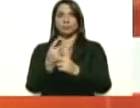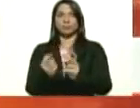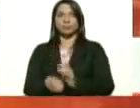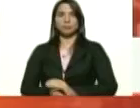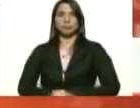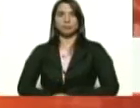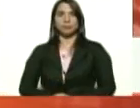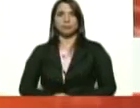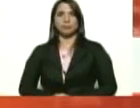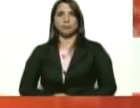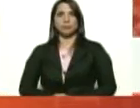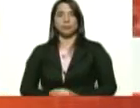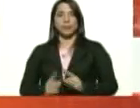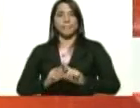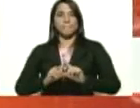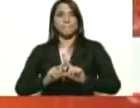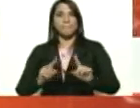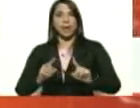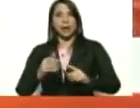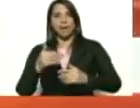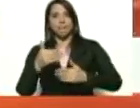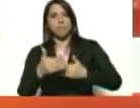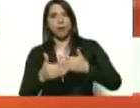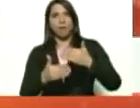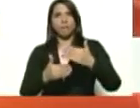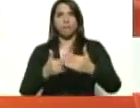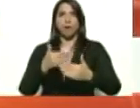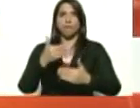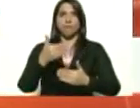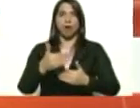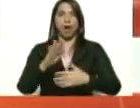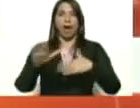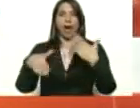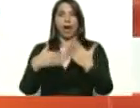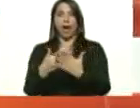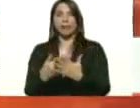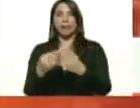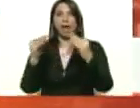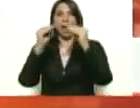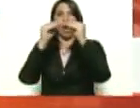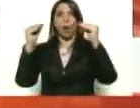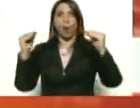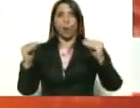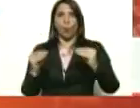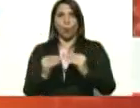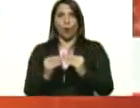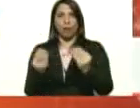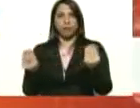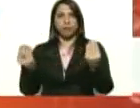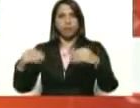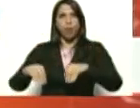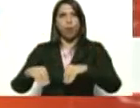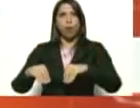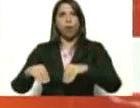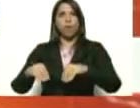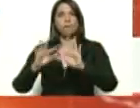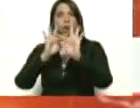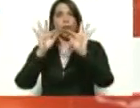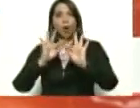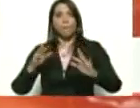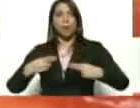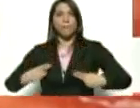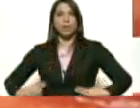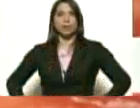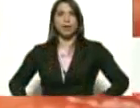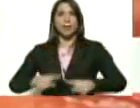para avanzar hacia acuerdos de carácter humanitario para